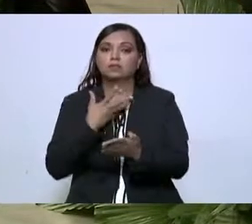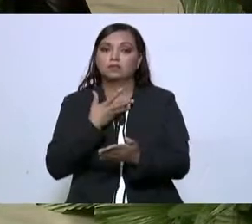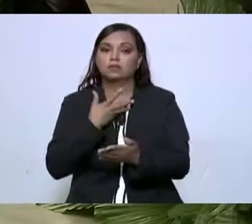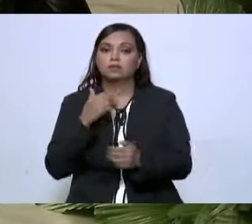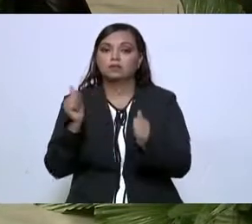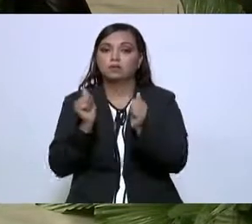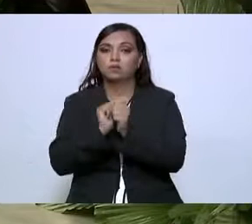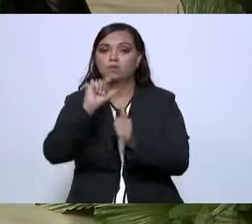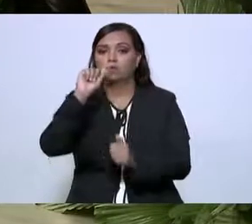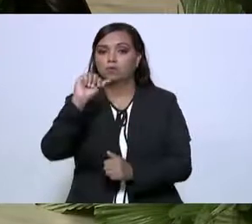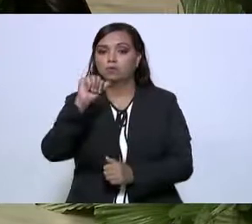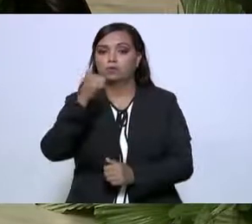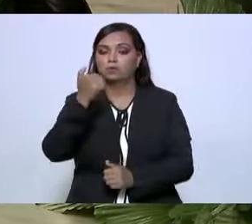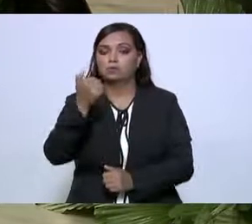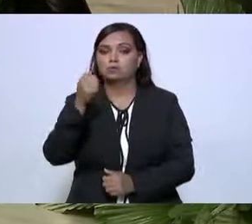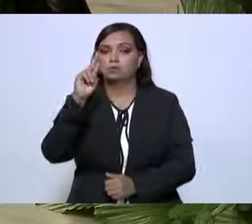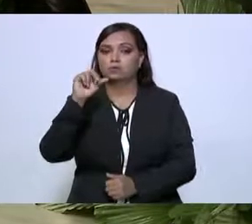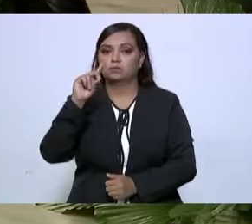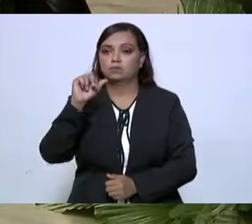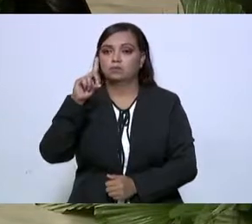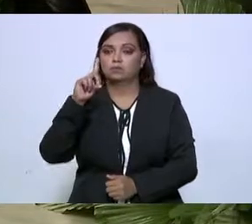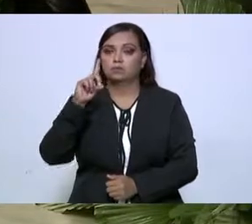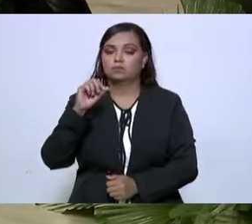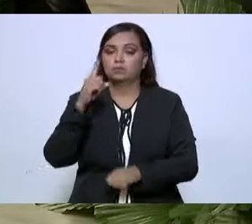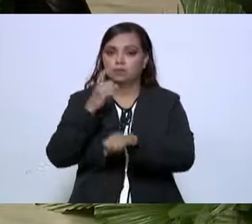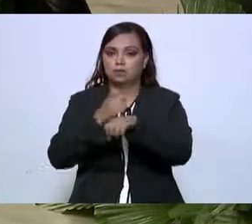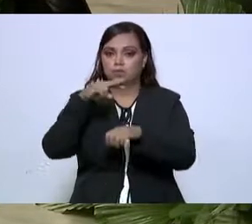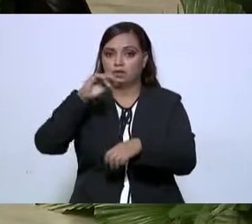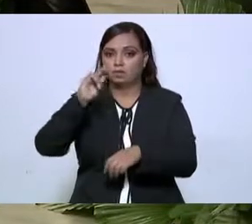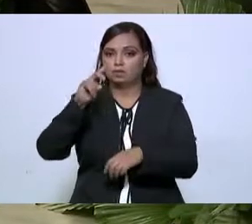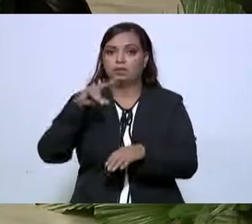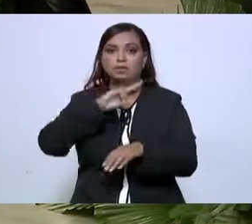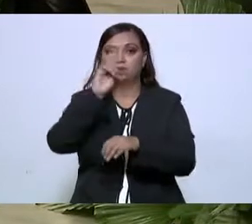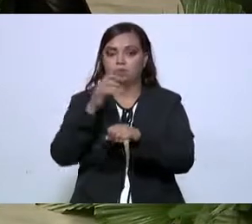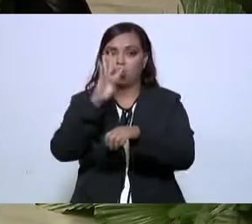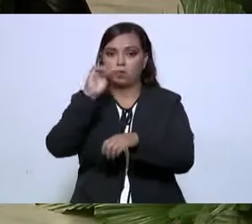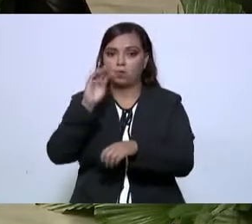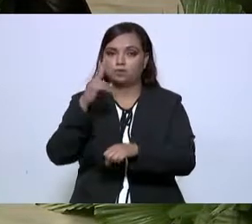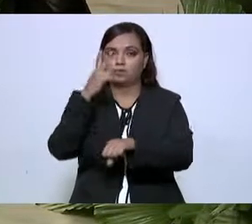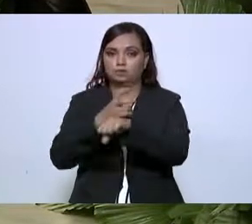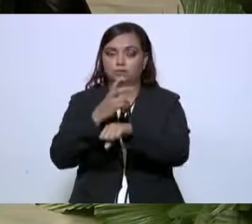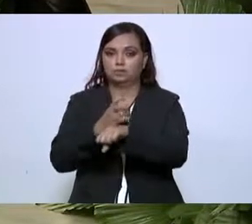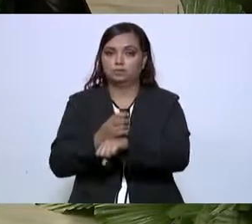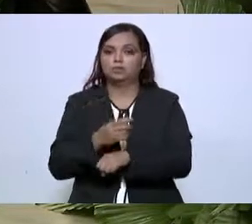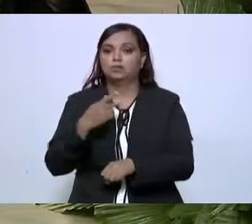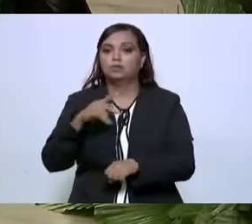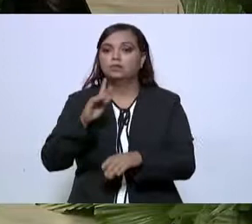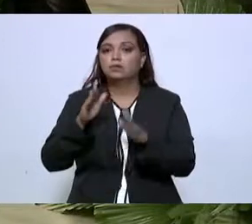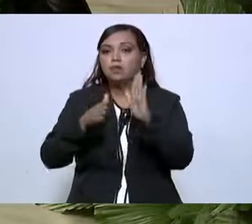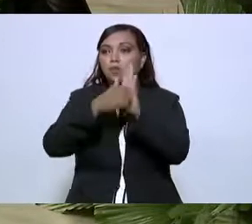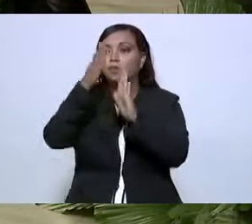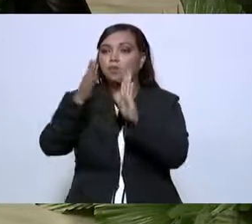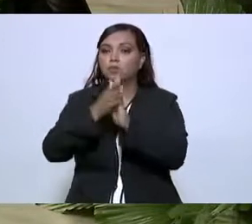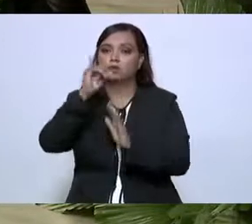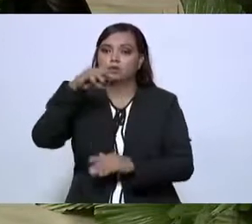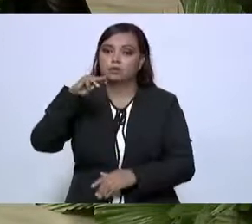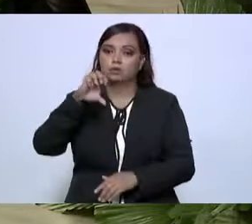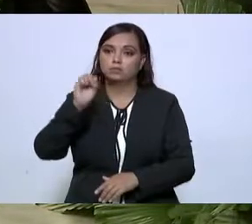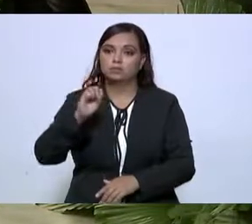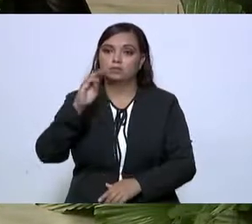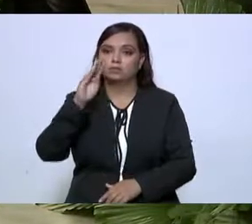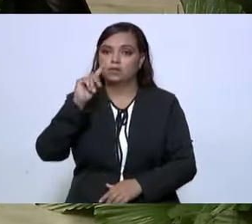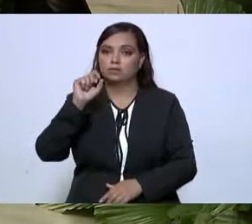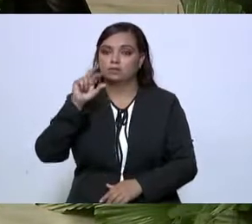con 46 unidades de primer nivel y 9 de segundo nivel. En la infraestructura del INSS-Bienestar